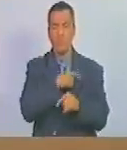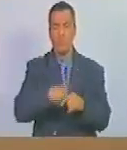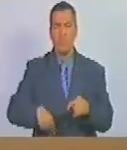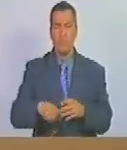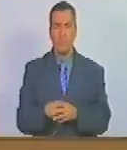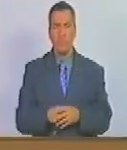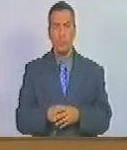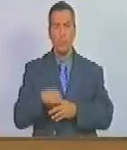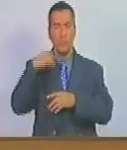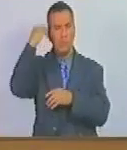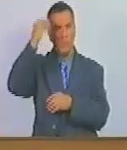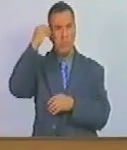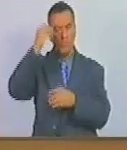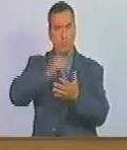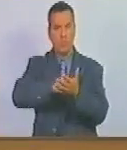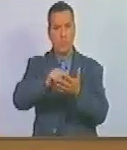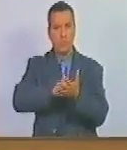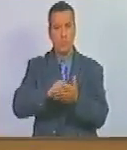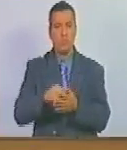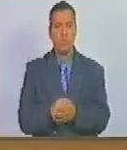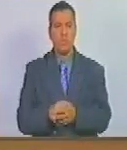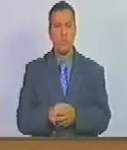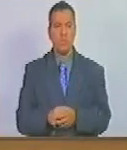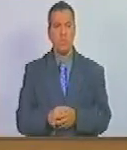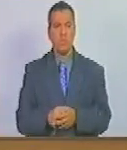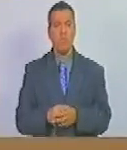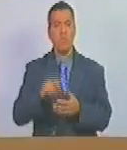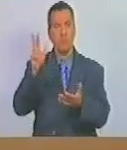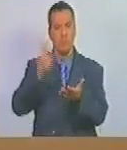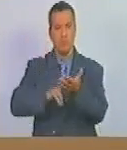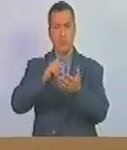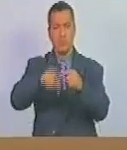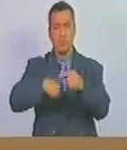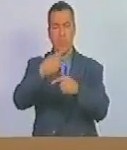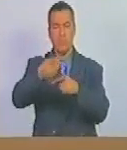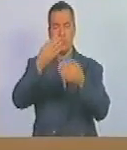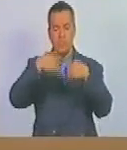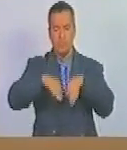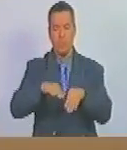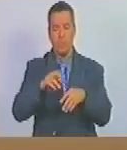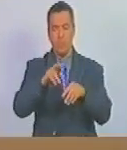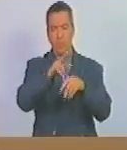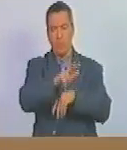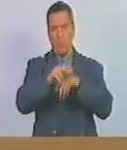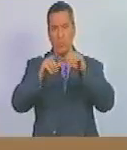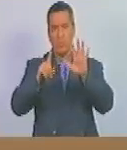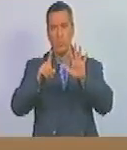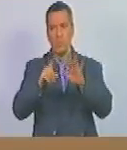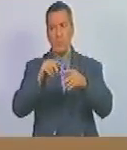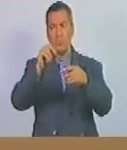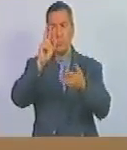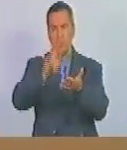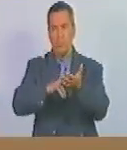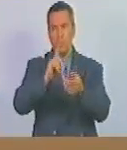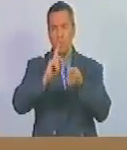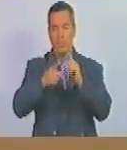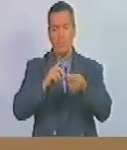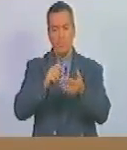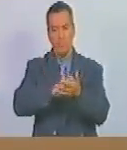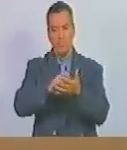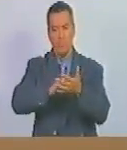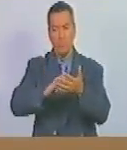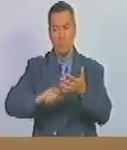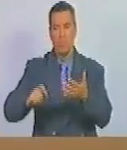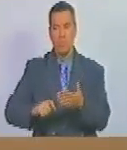en consideración el artículo aprobado siguiente 36º se propone aprobar con modificación